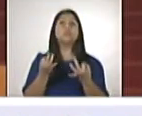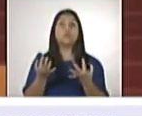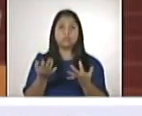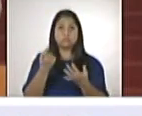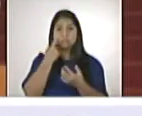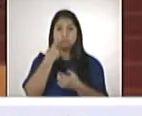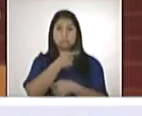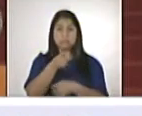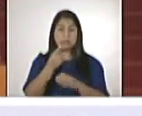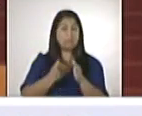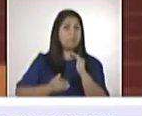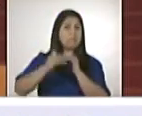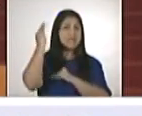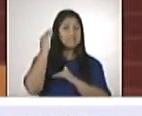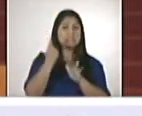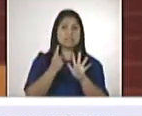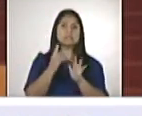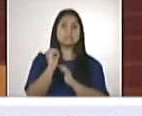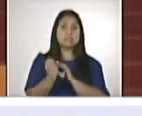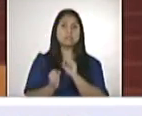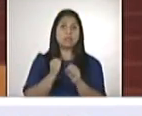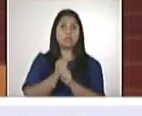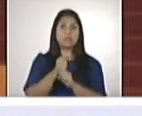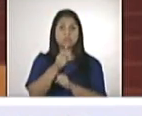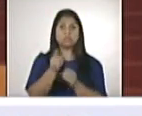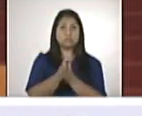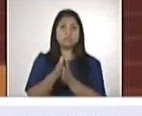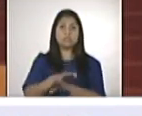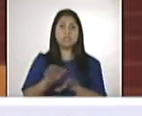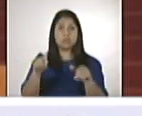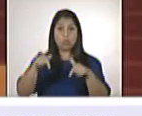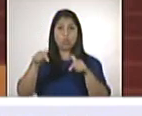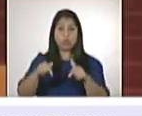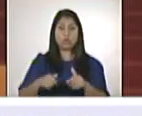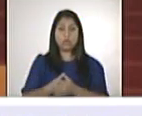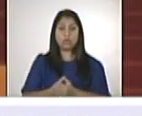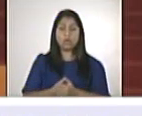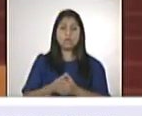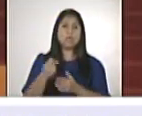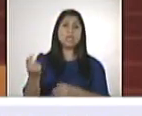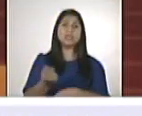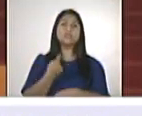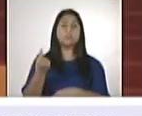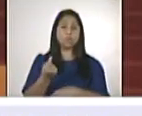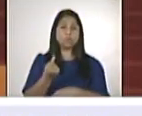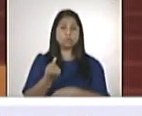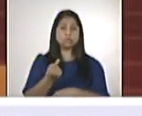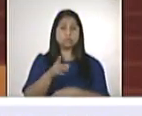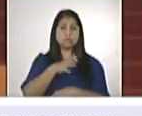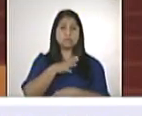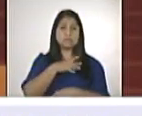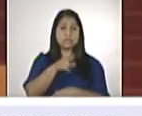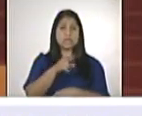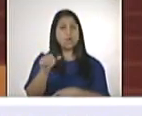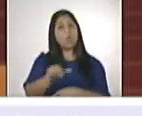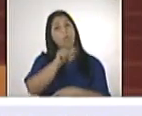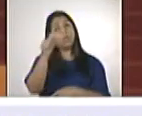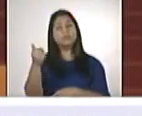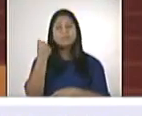inmensa mayoría, son arriba de 60 años las que fallecieron el día de hoy. Y todas, casi todas tenían una